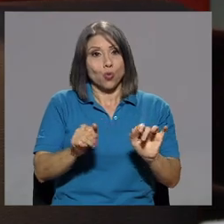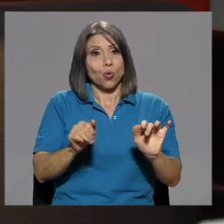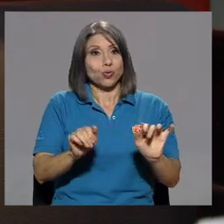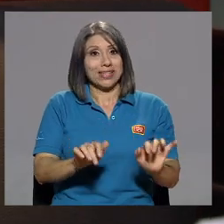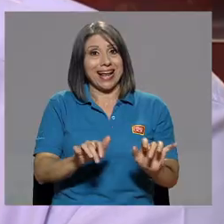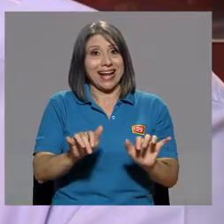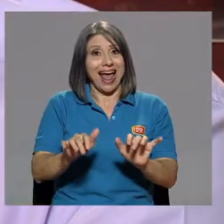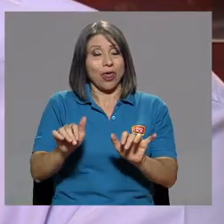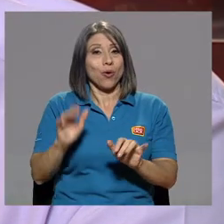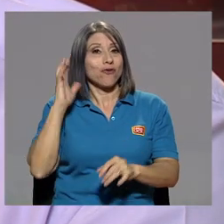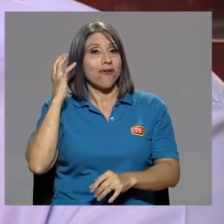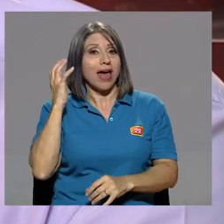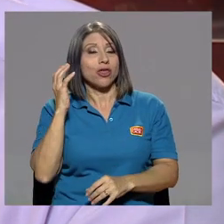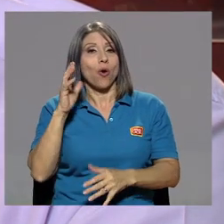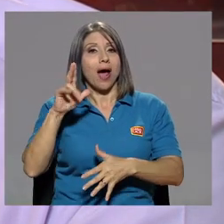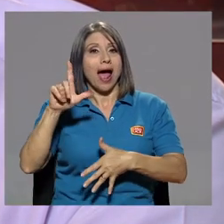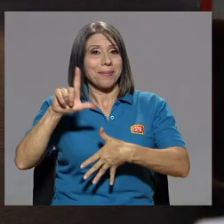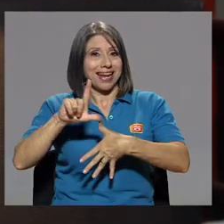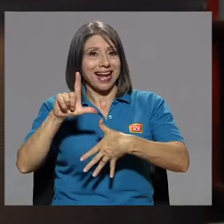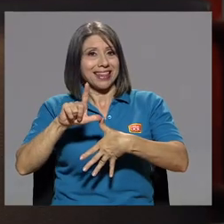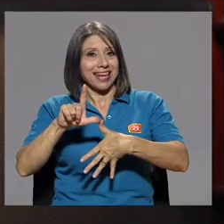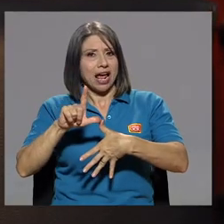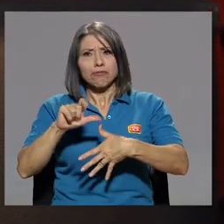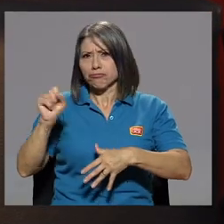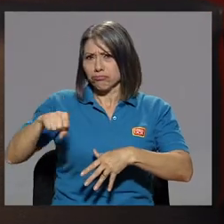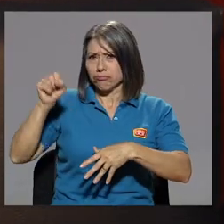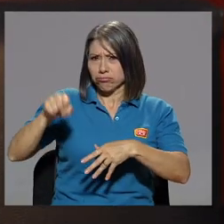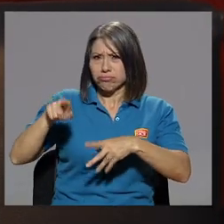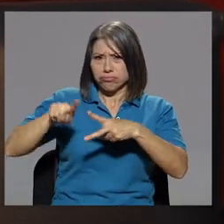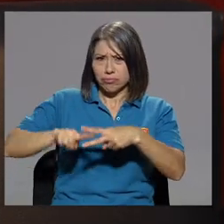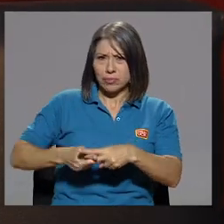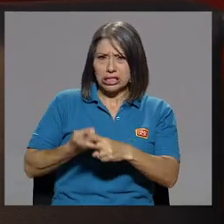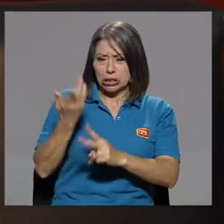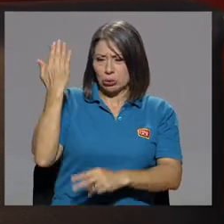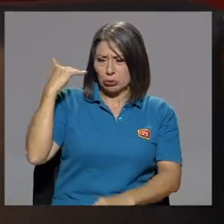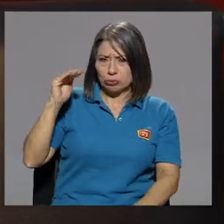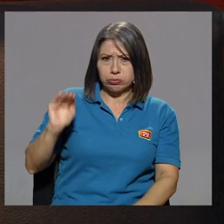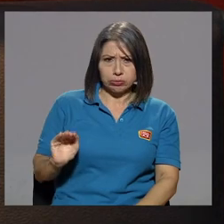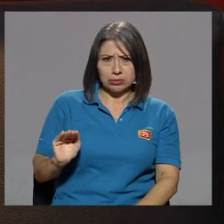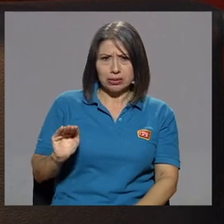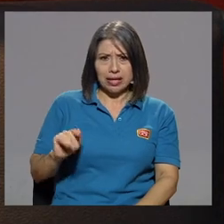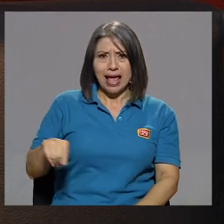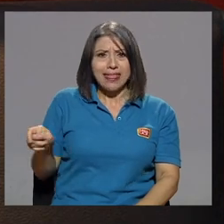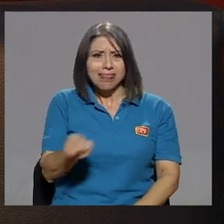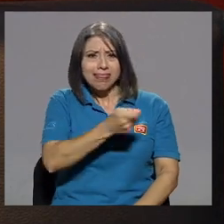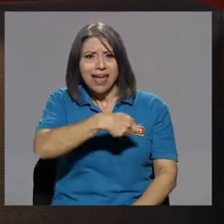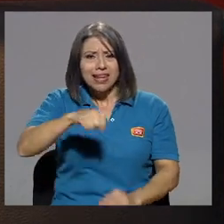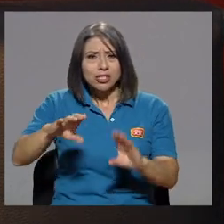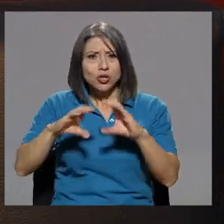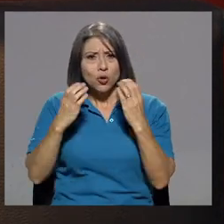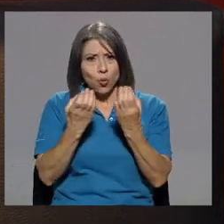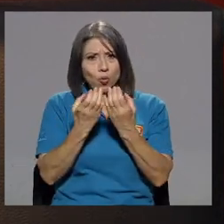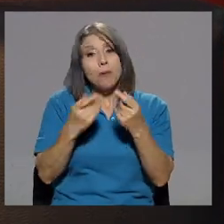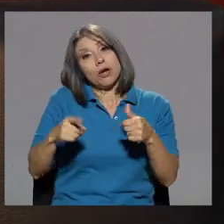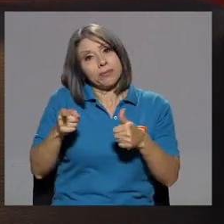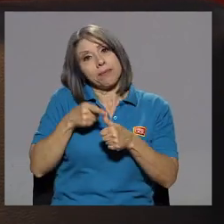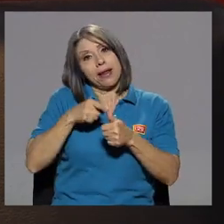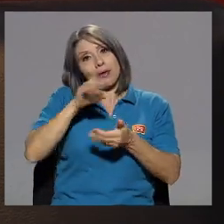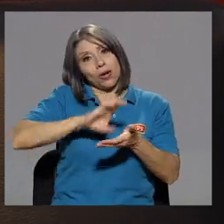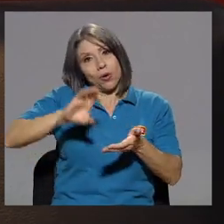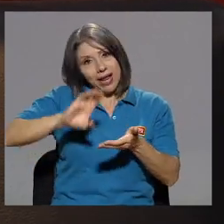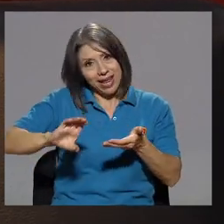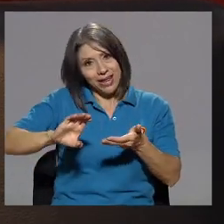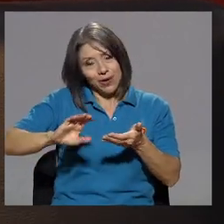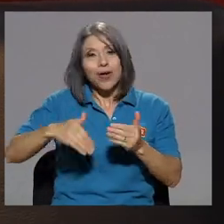chiquitito. Muy, muy pequeñito. Sí, él comenzó en el tenis club. Bueno, en el colegio primero,